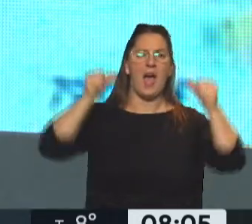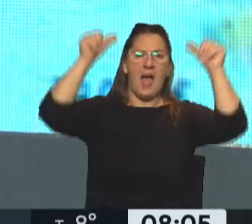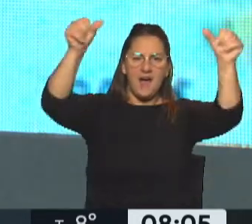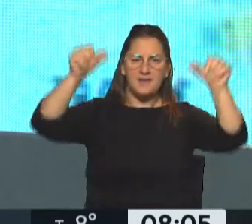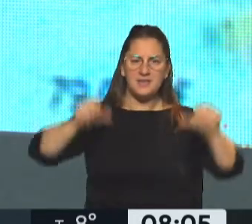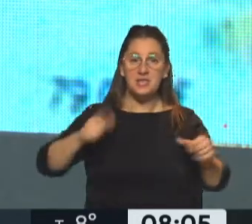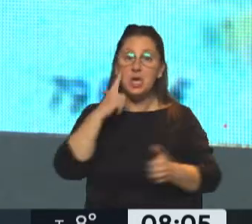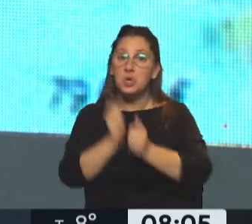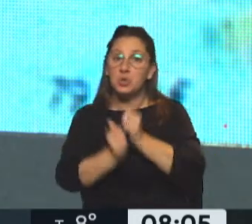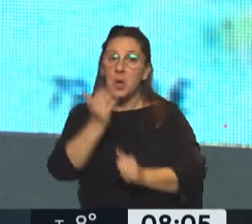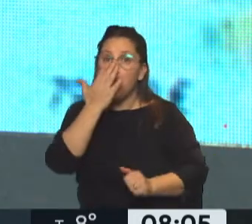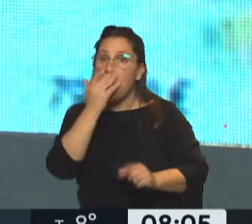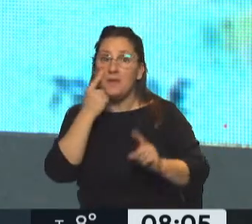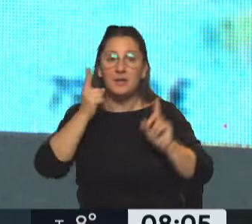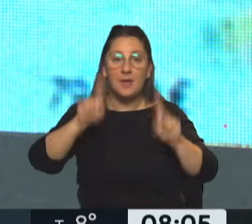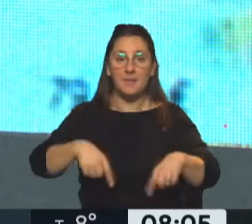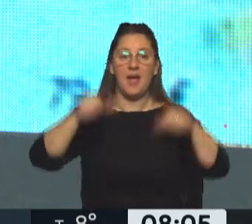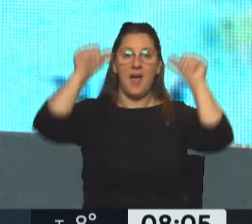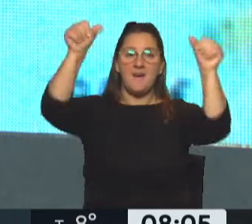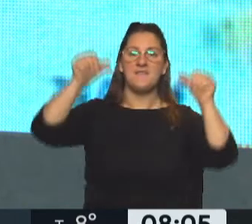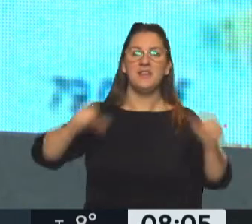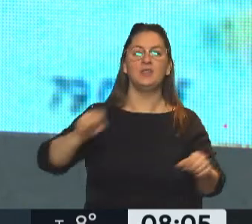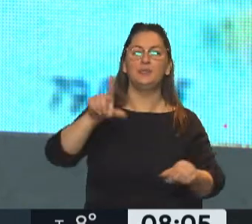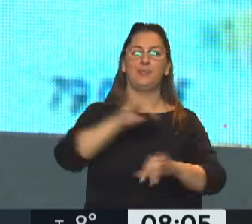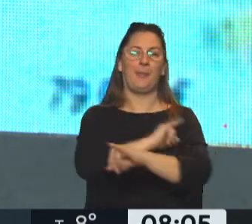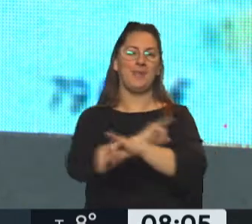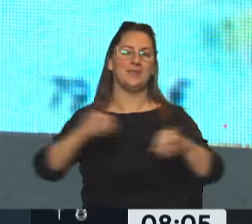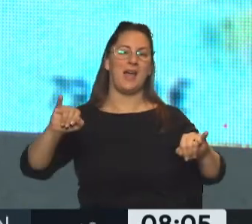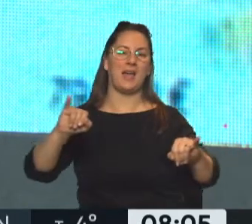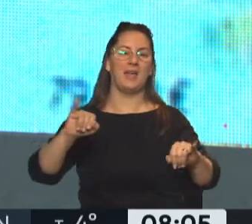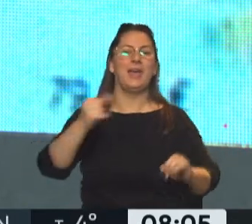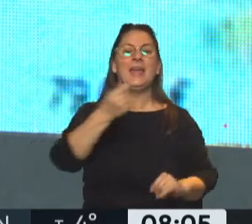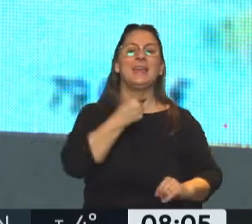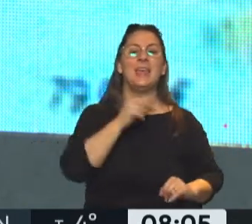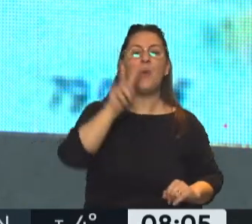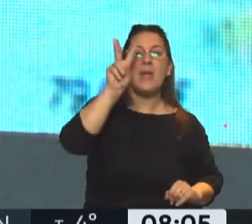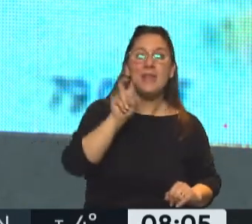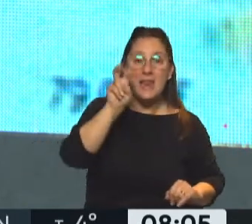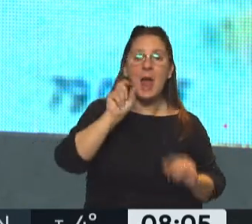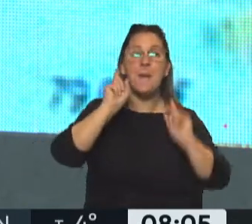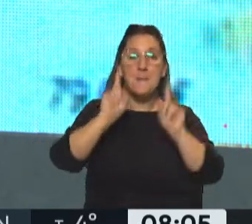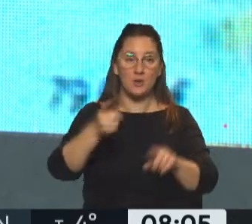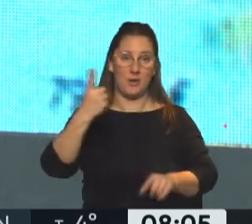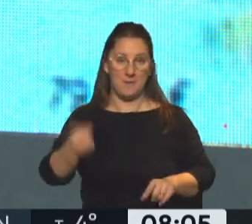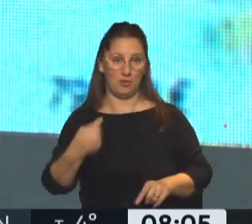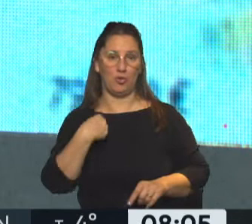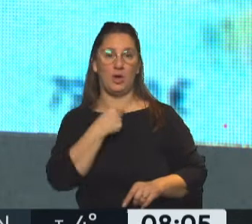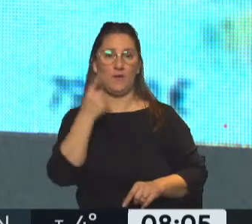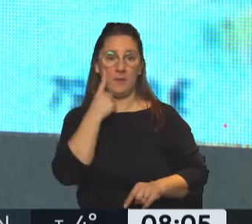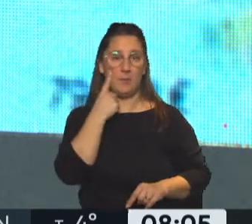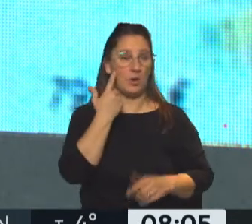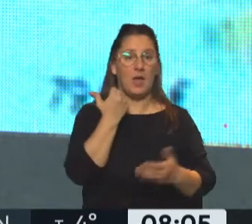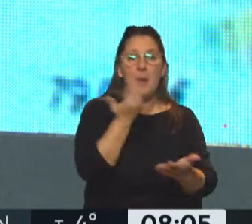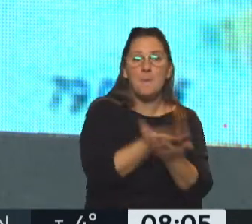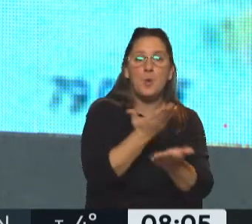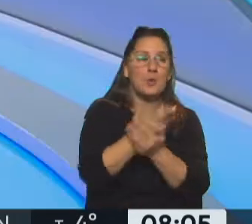veremos si en Rosario, en Córdoba también, de estos afiches urbanos, de mensajes urbanos que dicen, quiero alquilar, pero también vivir, porque no hay oferta y la poca